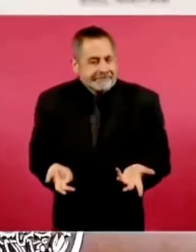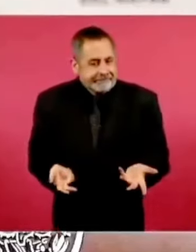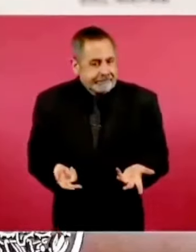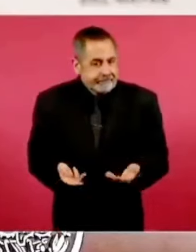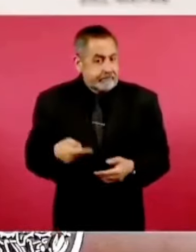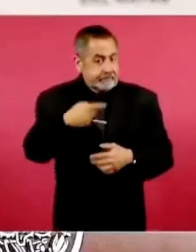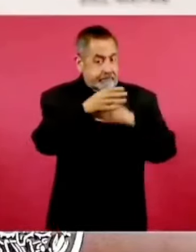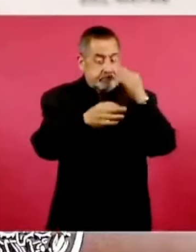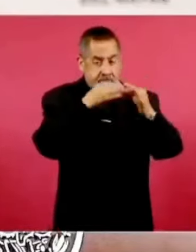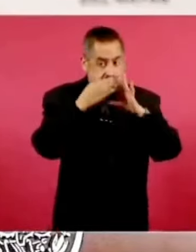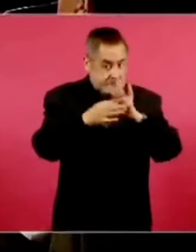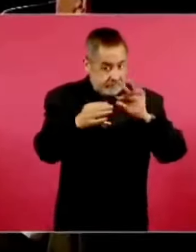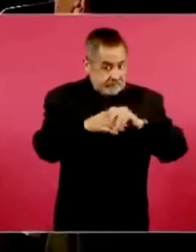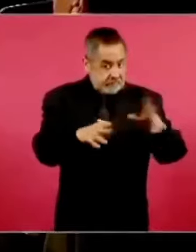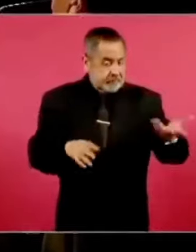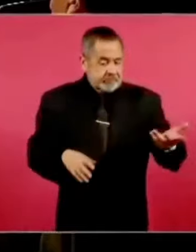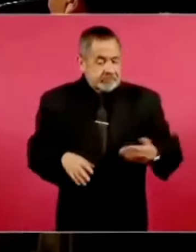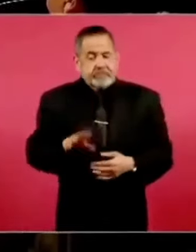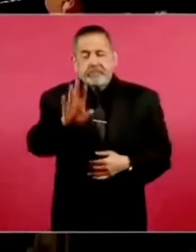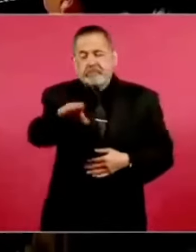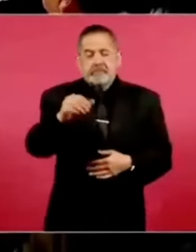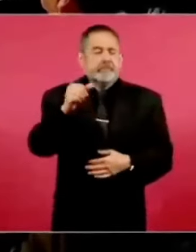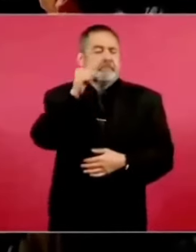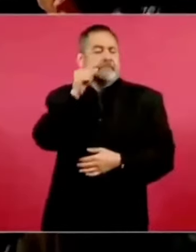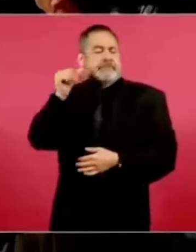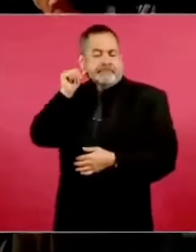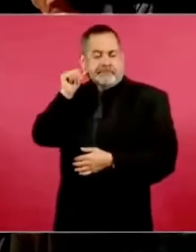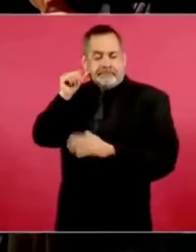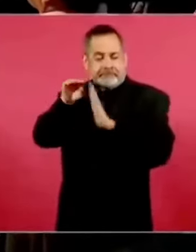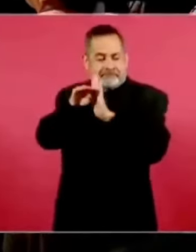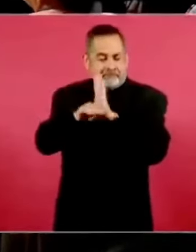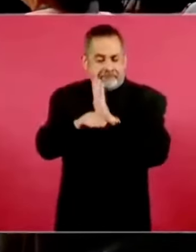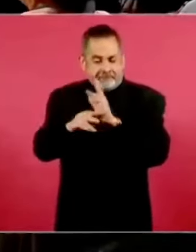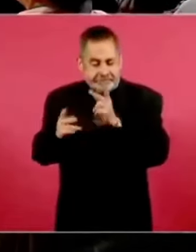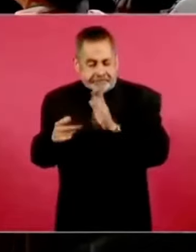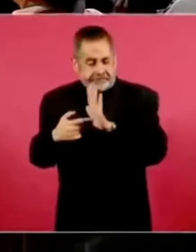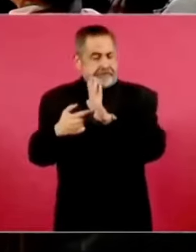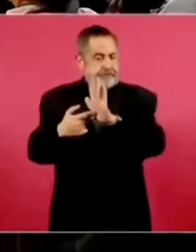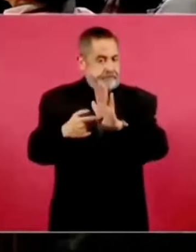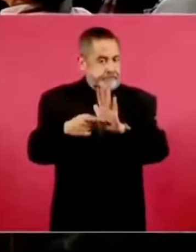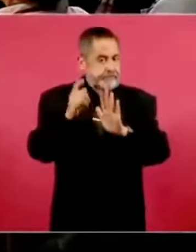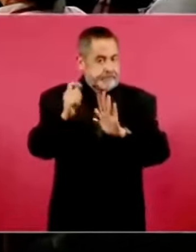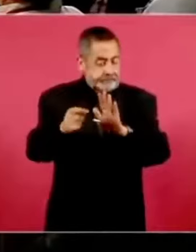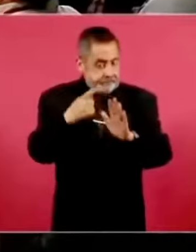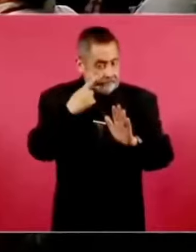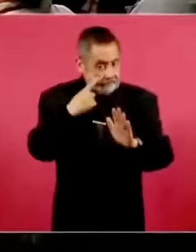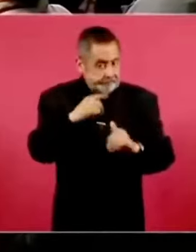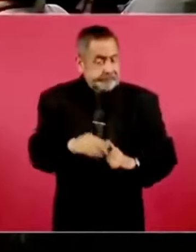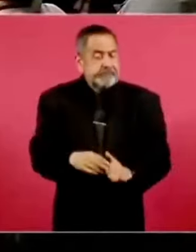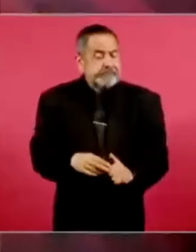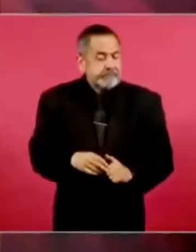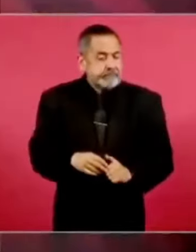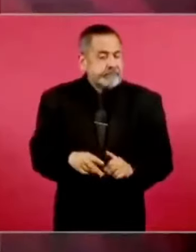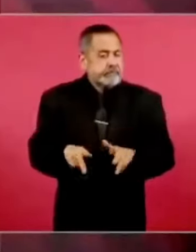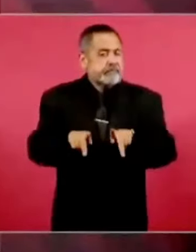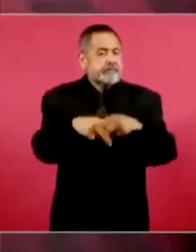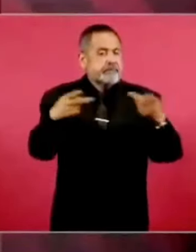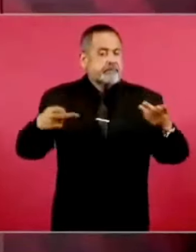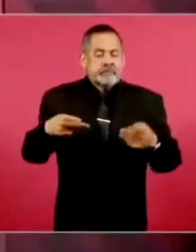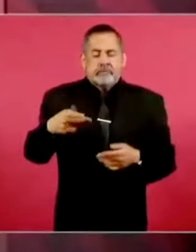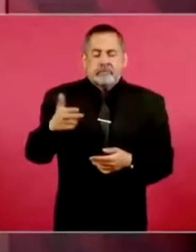¿Quieren ver la encuesta de ayer del heraldo?